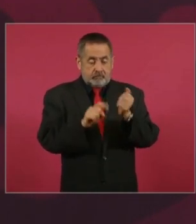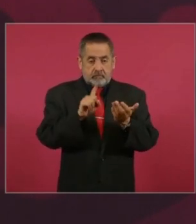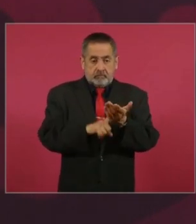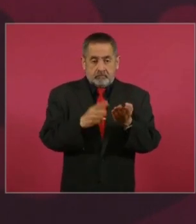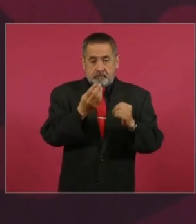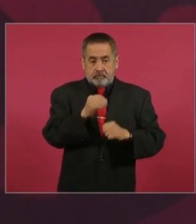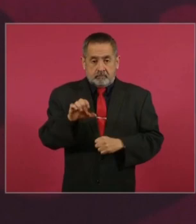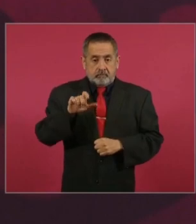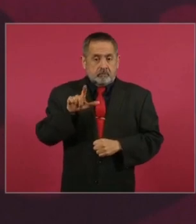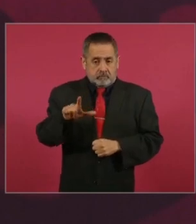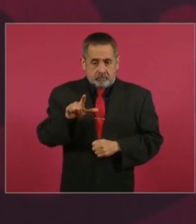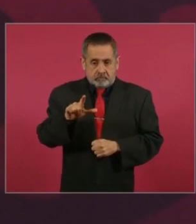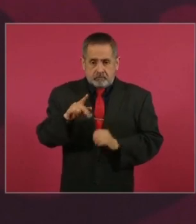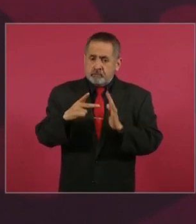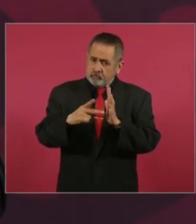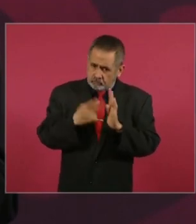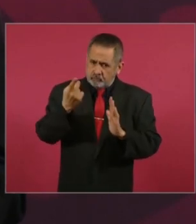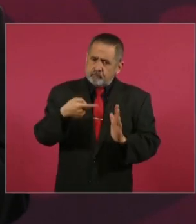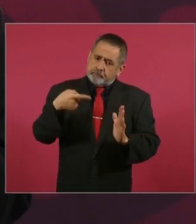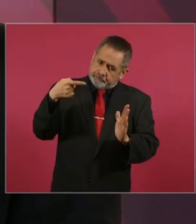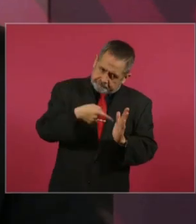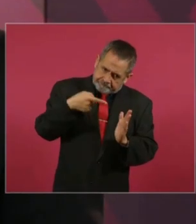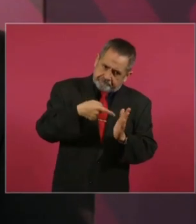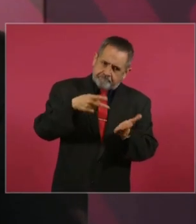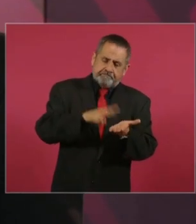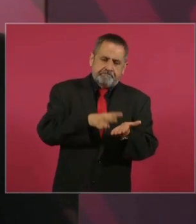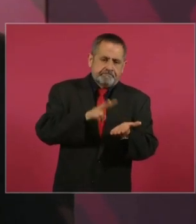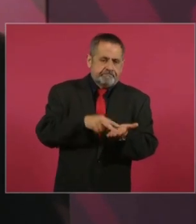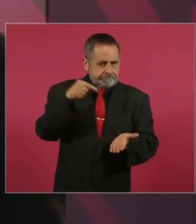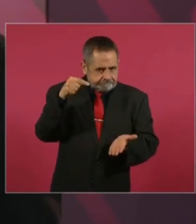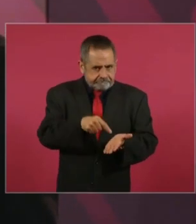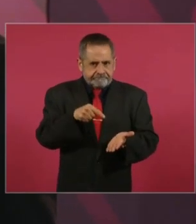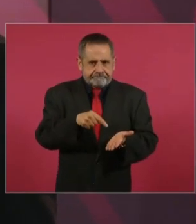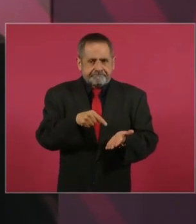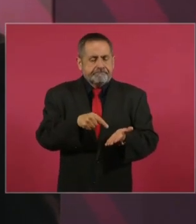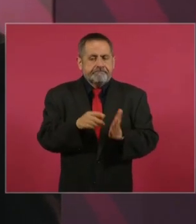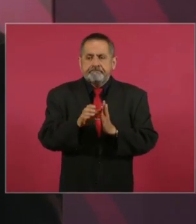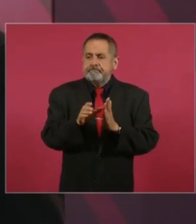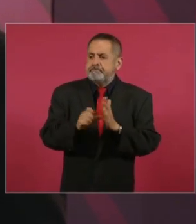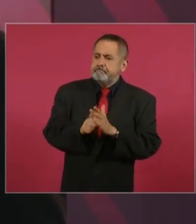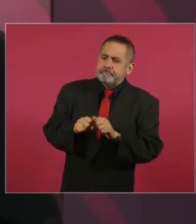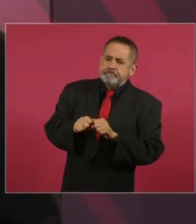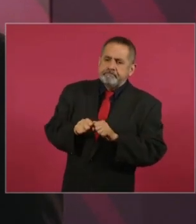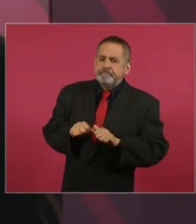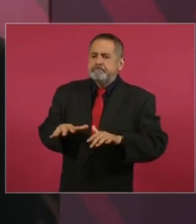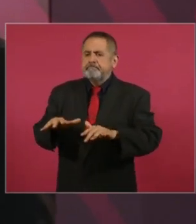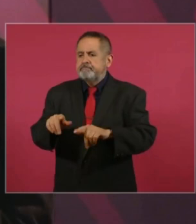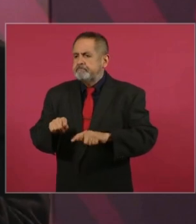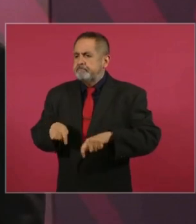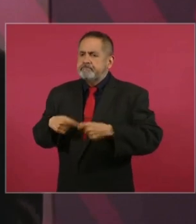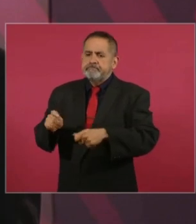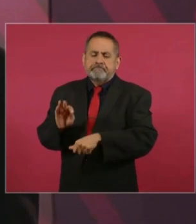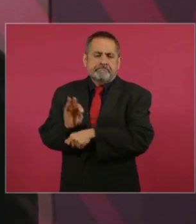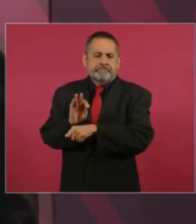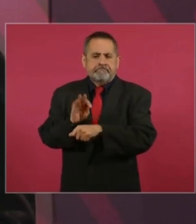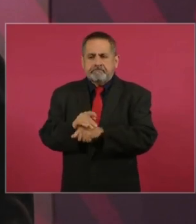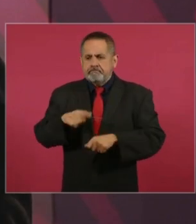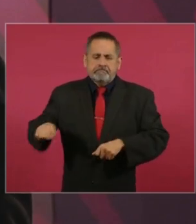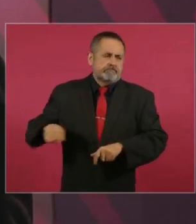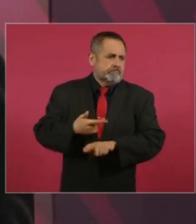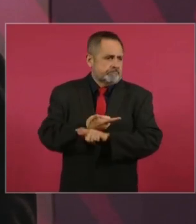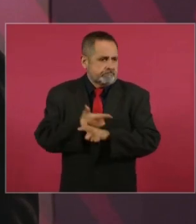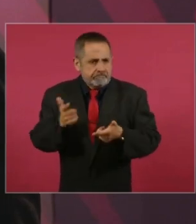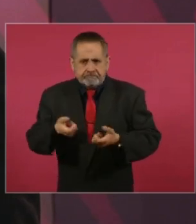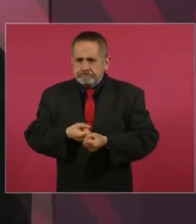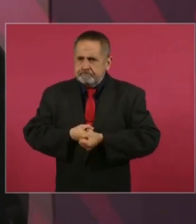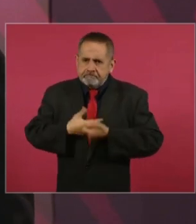vuelva a ser una Constitución que garantice las libertades, la